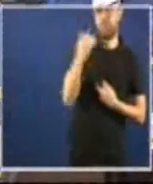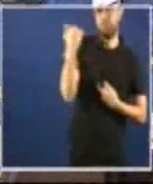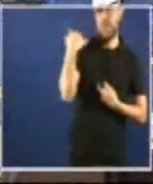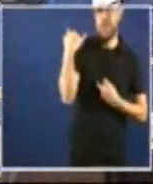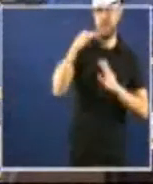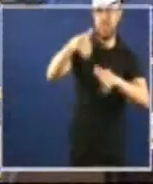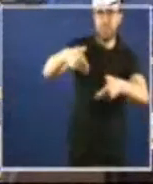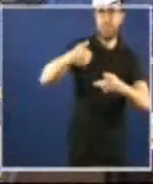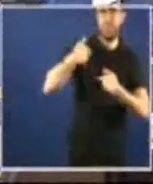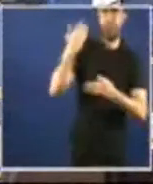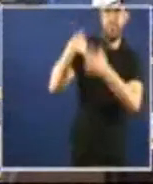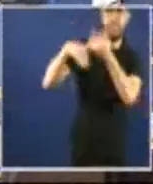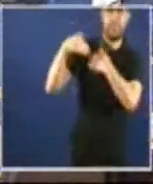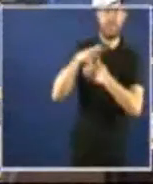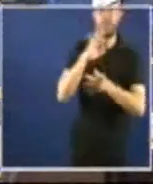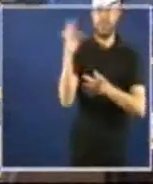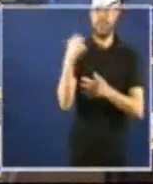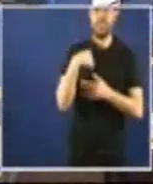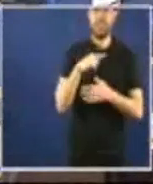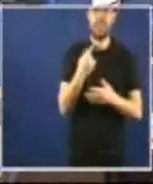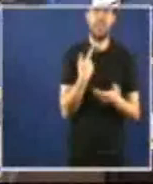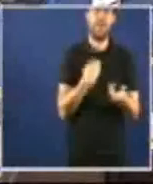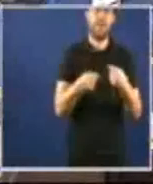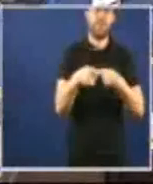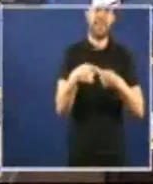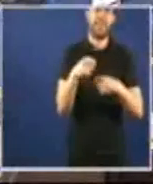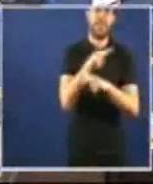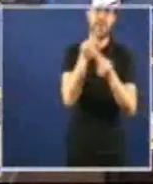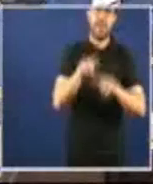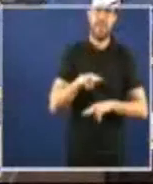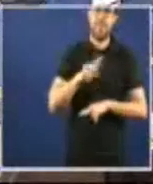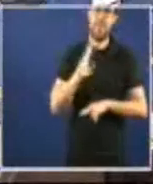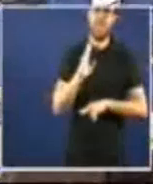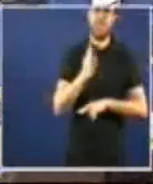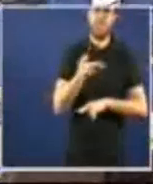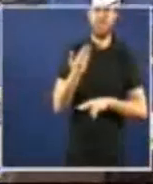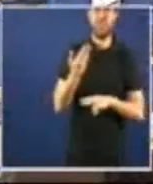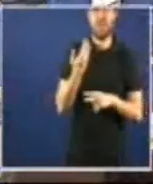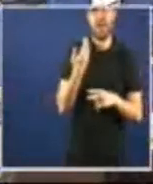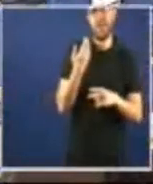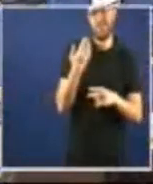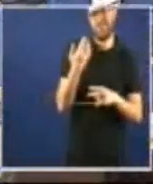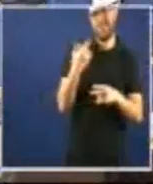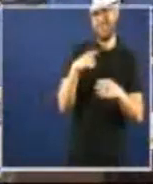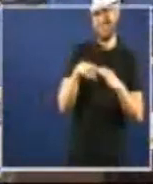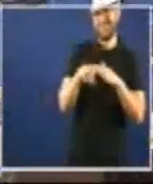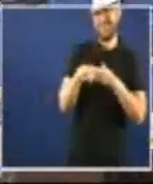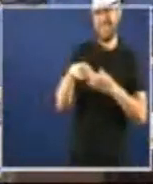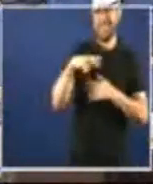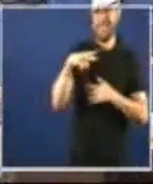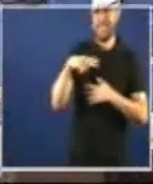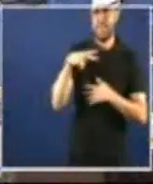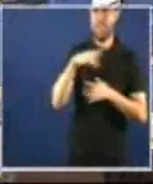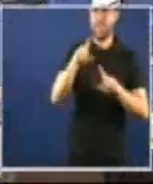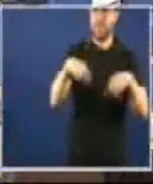débeda que non son cartos para servir os cidadanes senón os mercados financieros que xe logo direi algo máis ao respecto